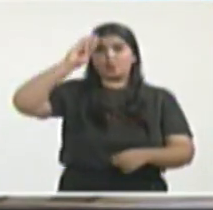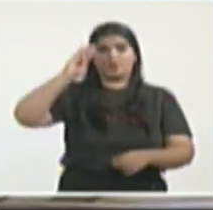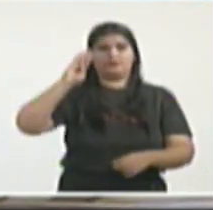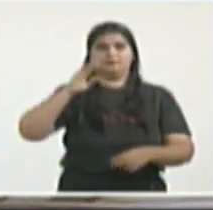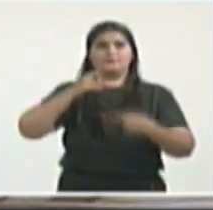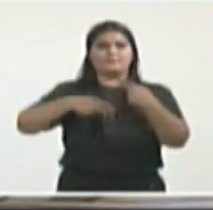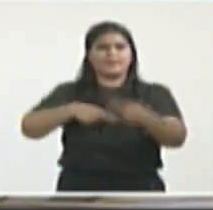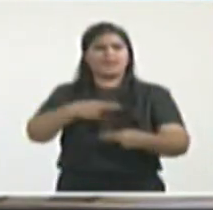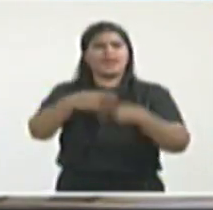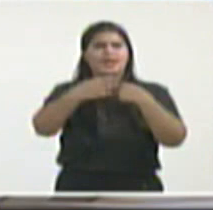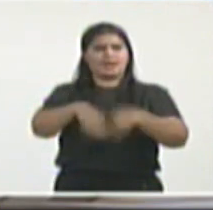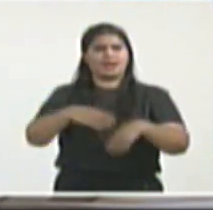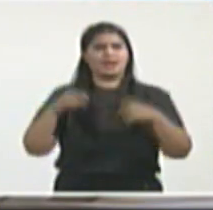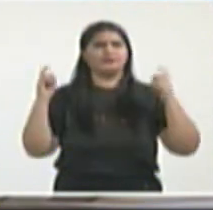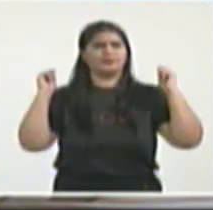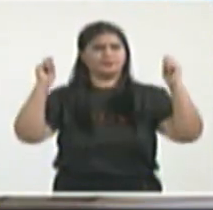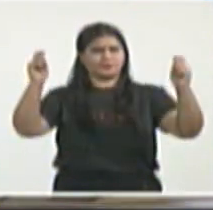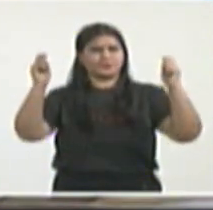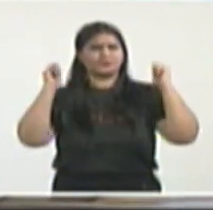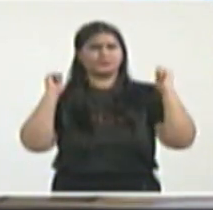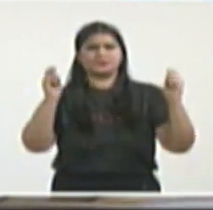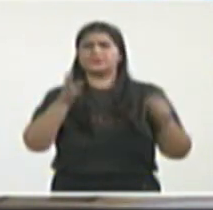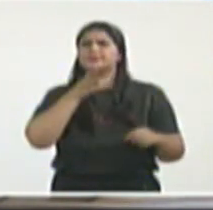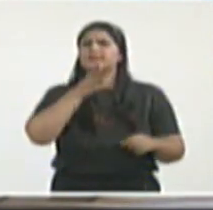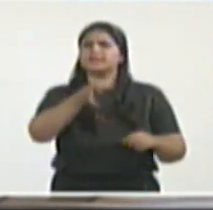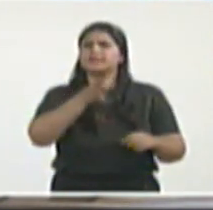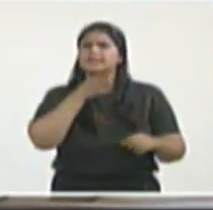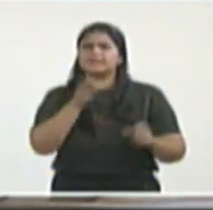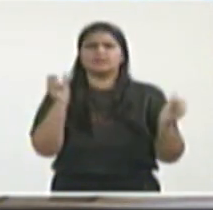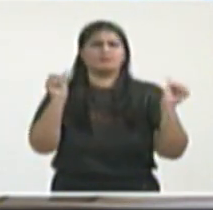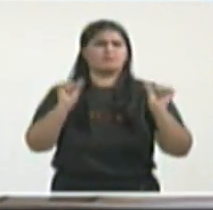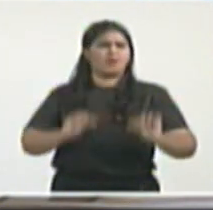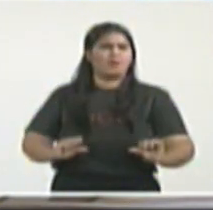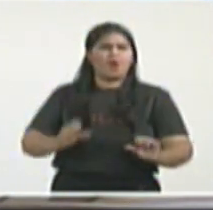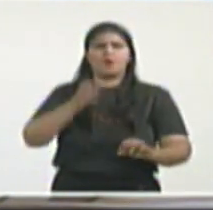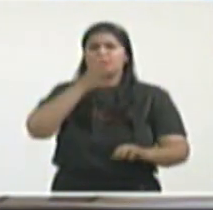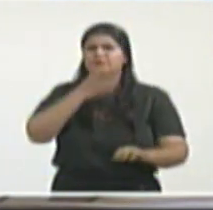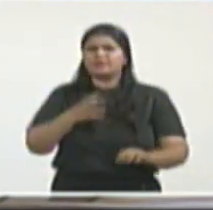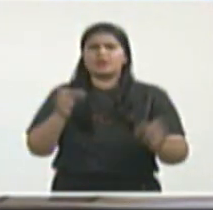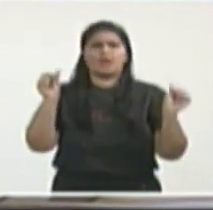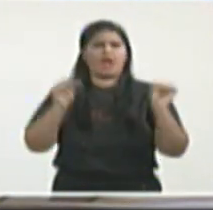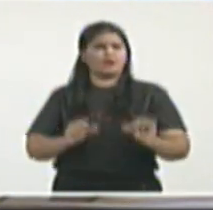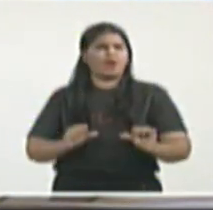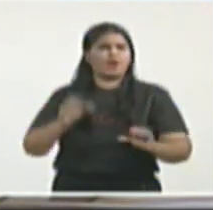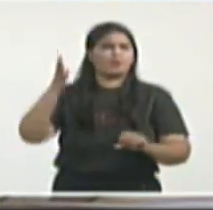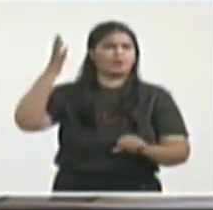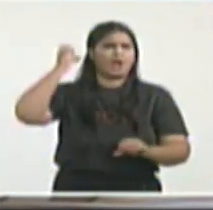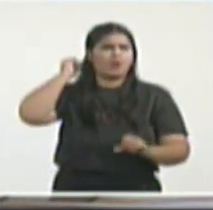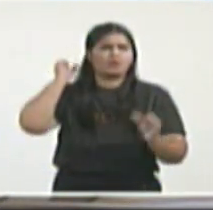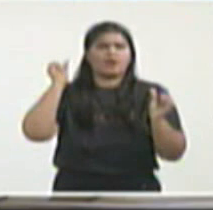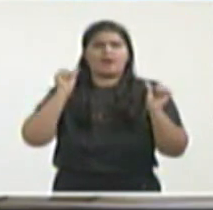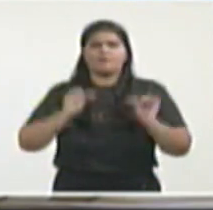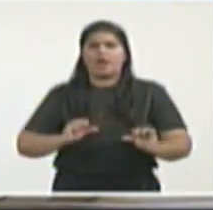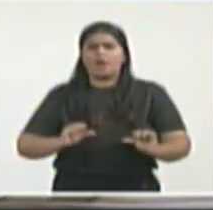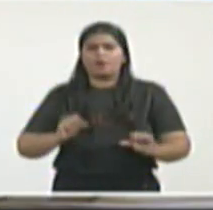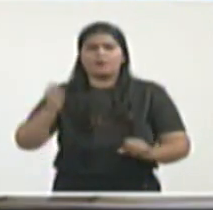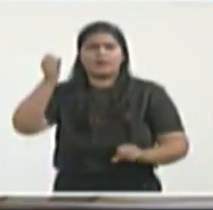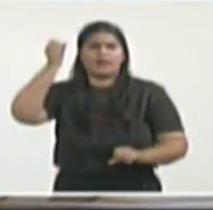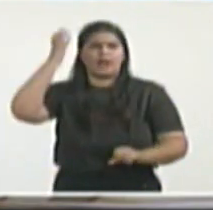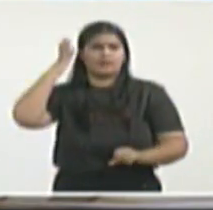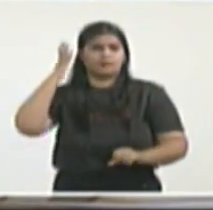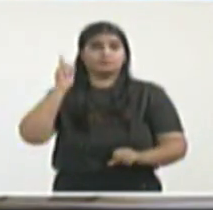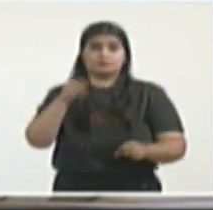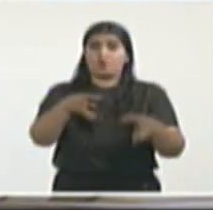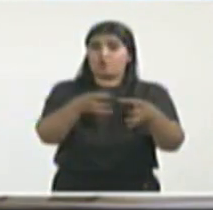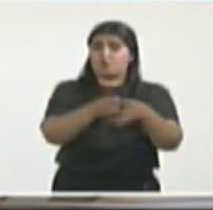situación en las redes que no existe de esa manera en la realidad, con la esperanza precisamente